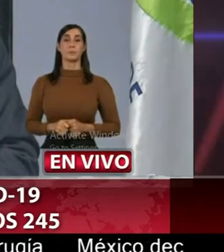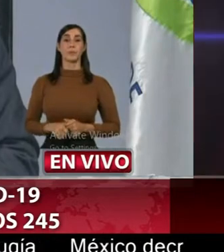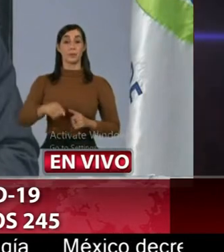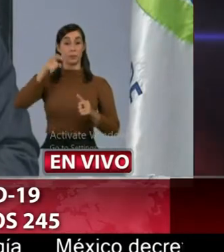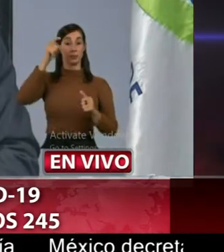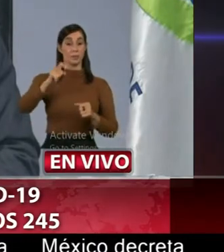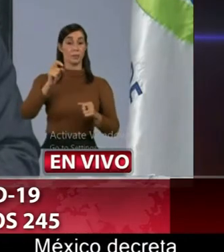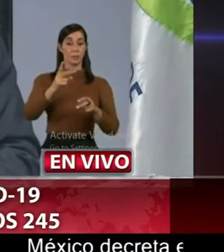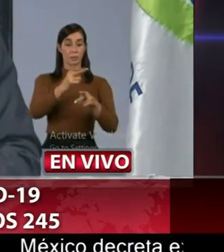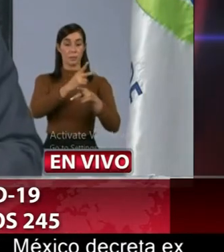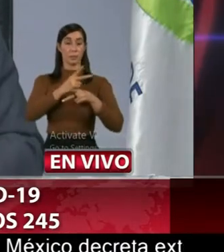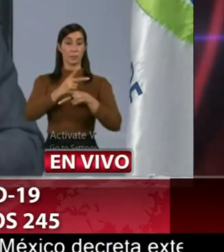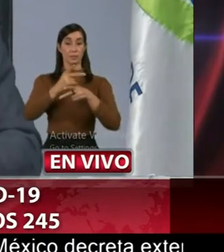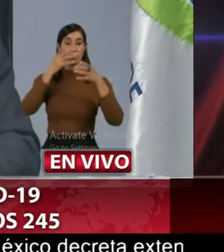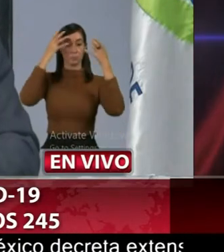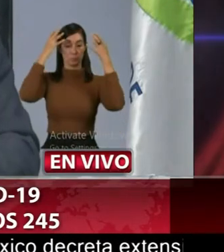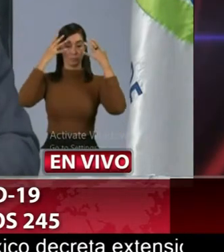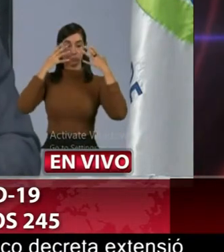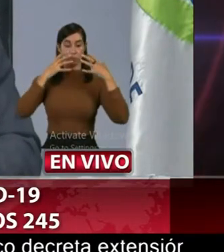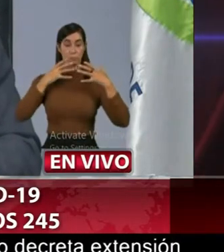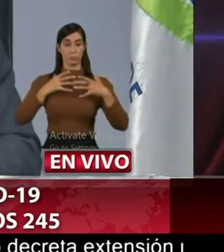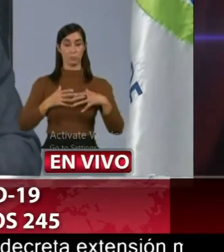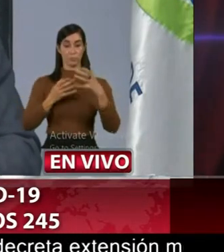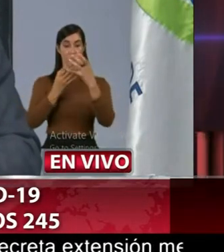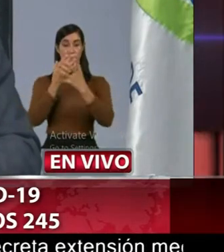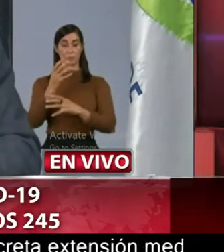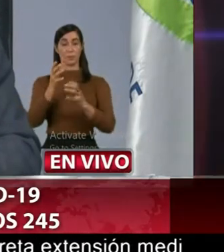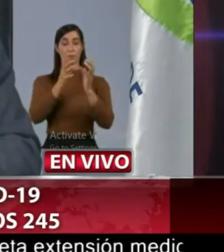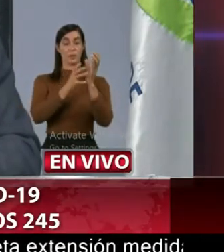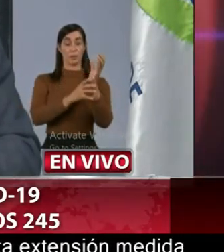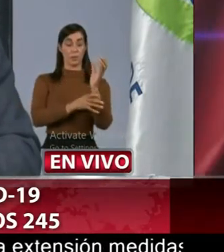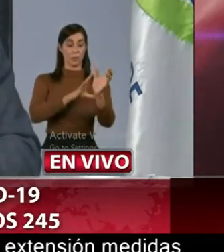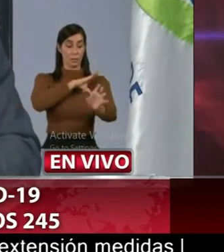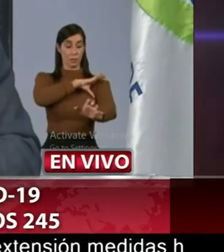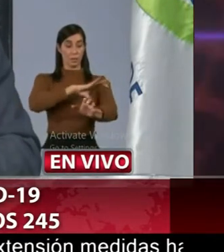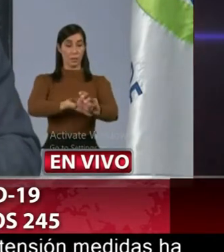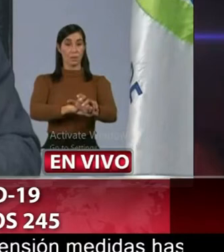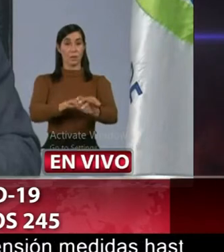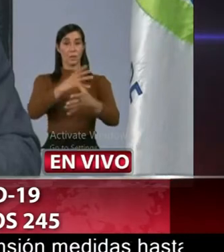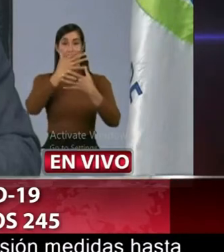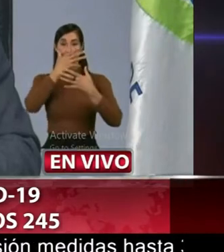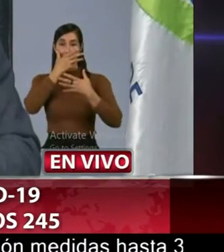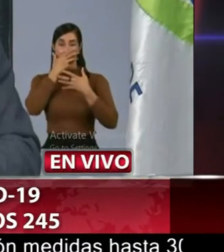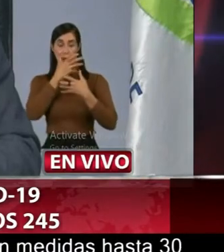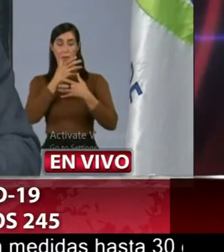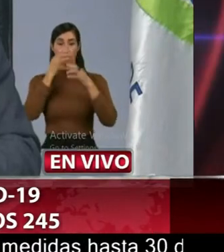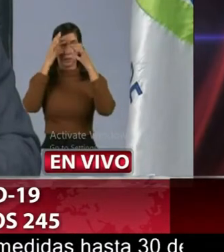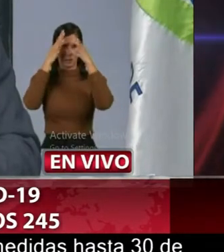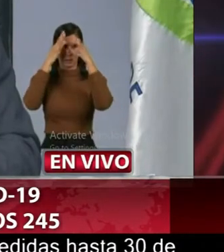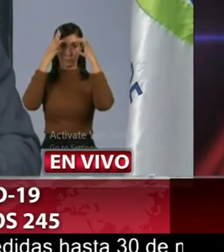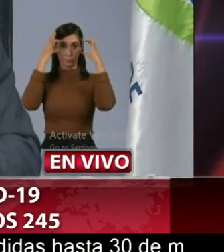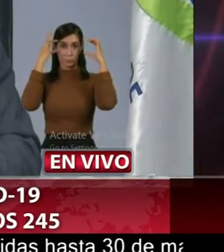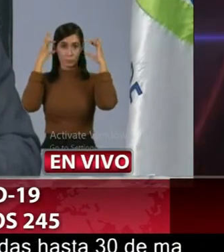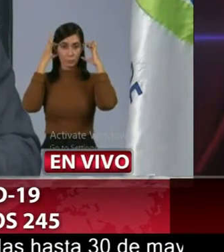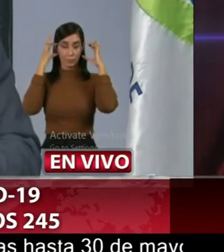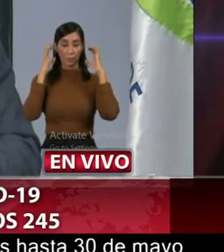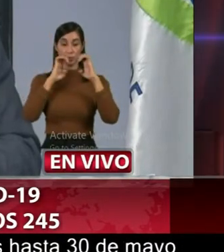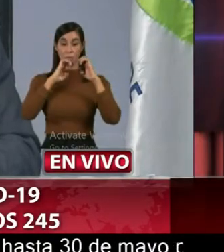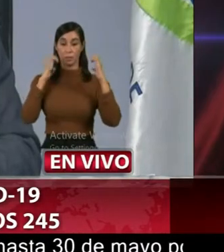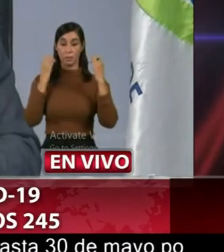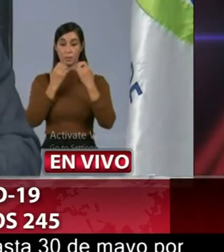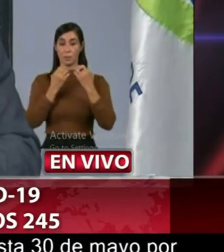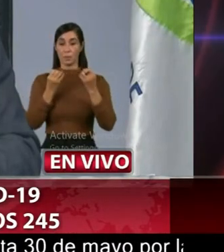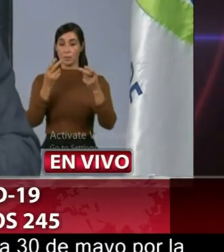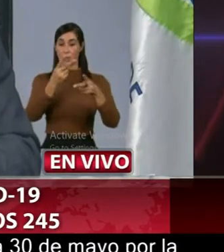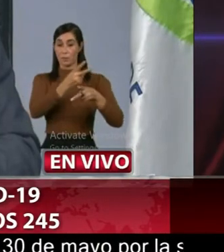debida protección en el uso de los trajes mascarillas lentes y equipos